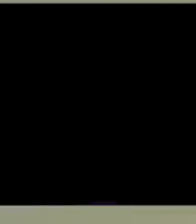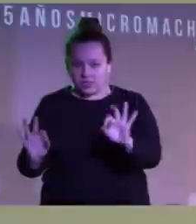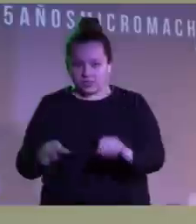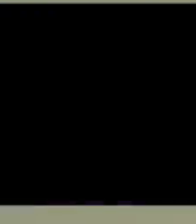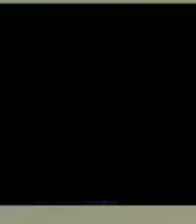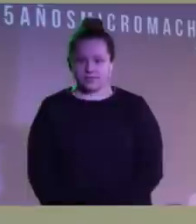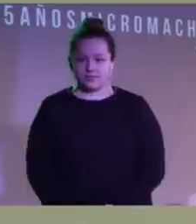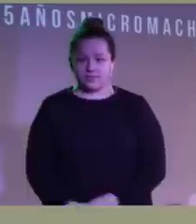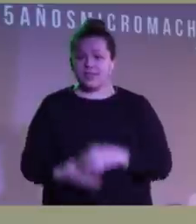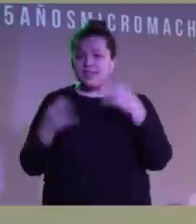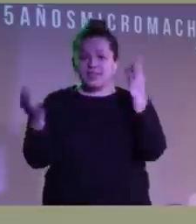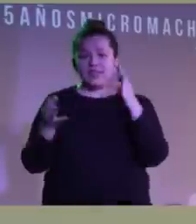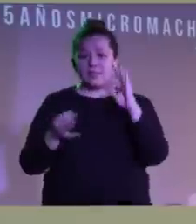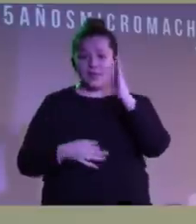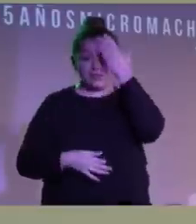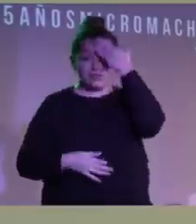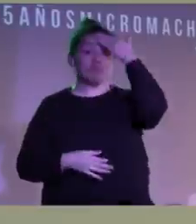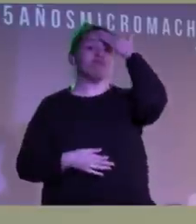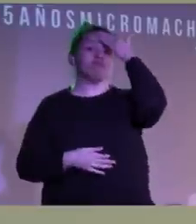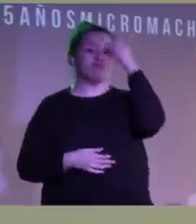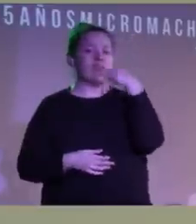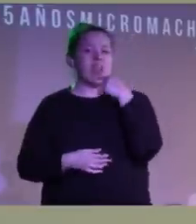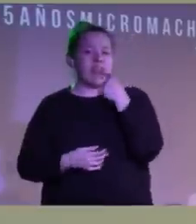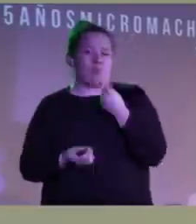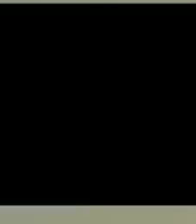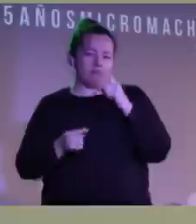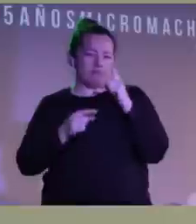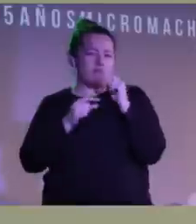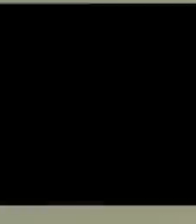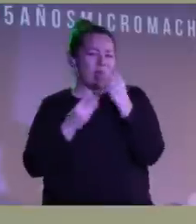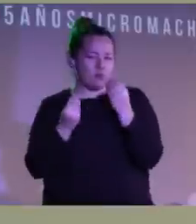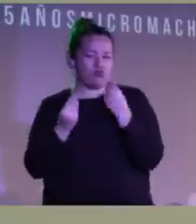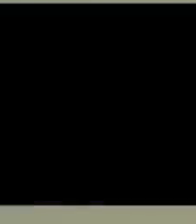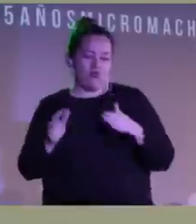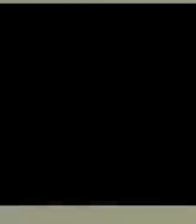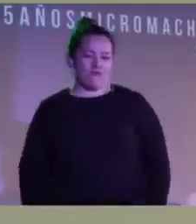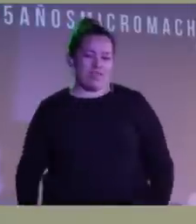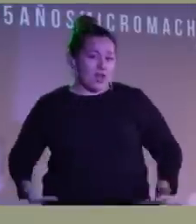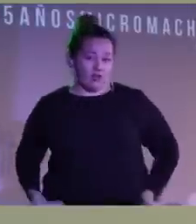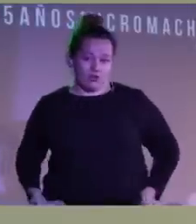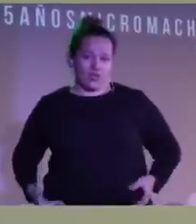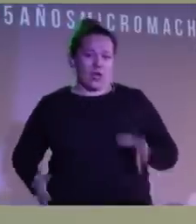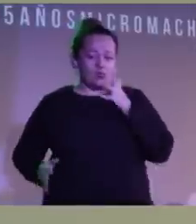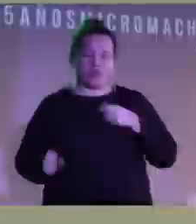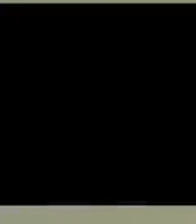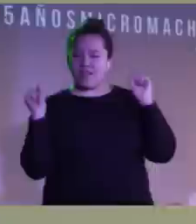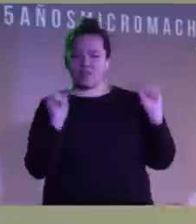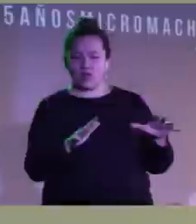Que siempre tuvo la frente muy alta, la lengua muy larga y la falda muy corta. Así que le abandoné.